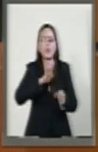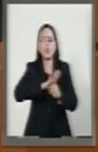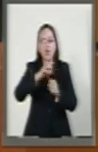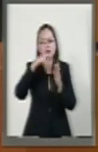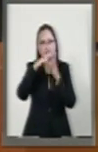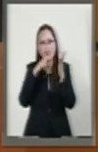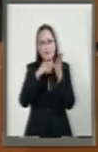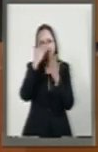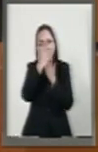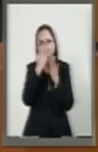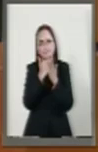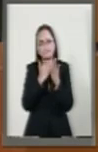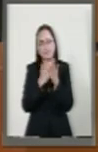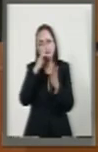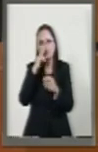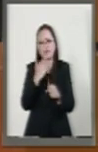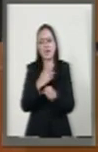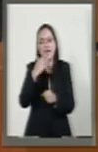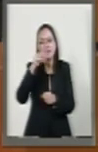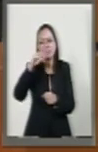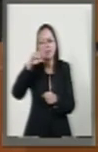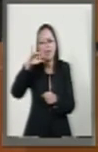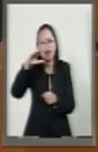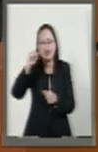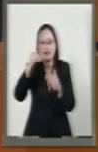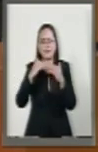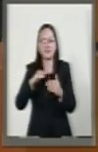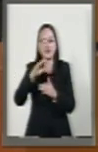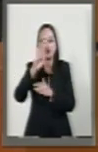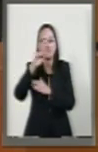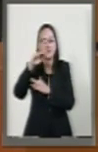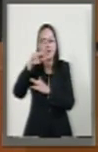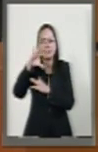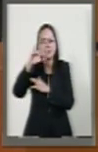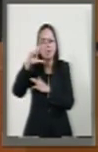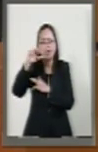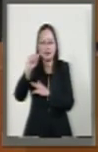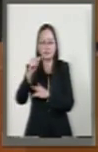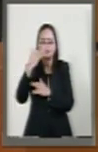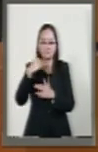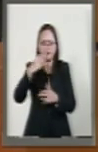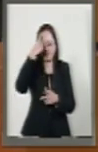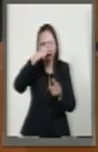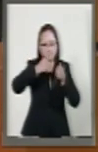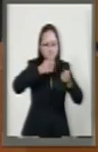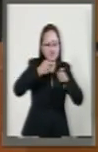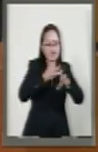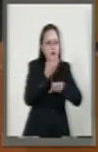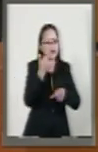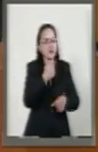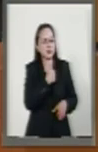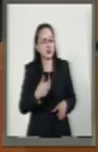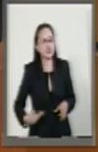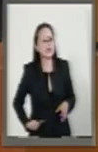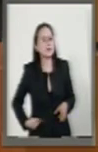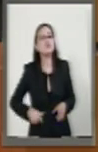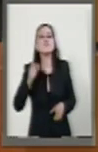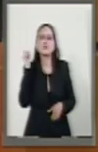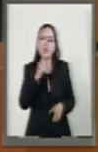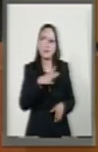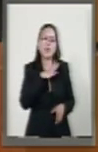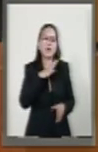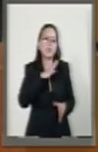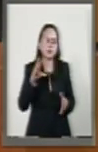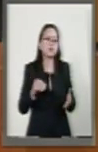generales de responsabilidad hacendaria y financiera. Que regirán a las entidades federativas y los municipios. Así como a sus